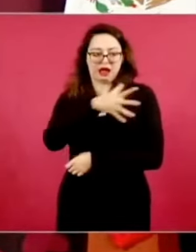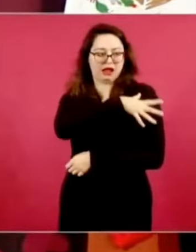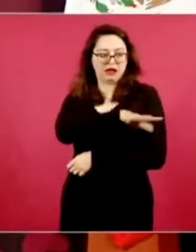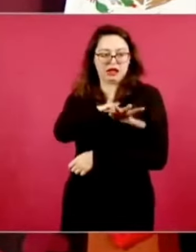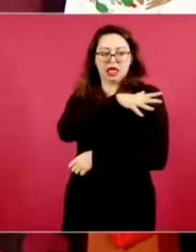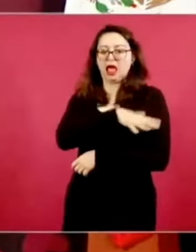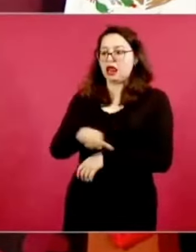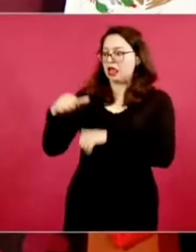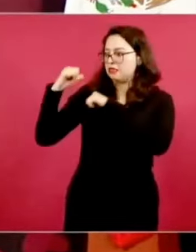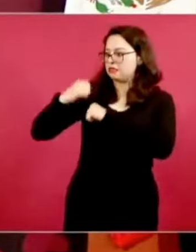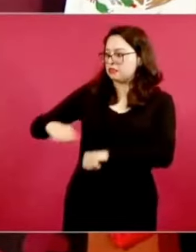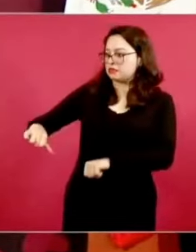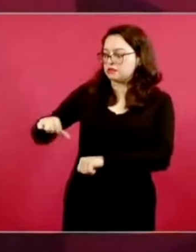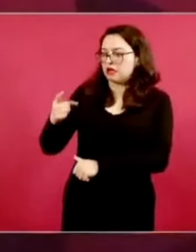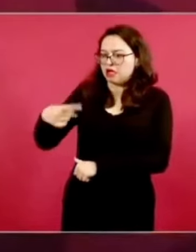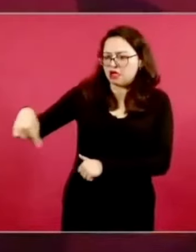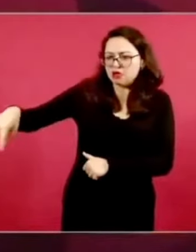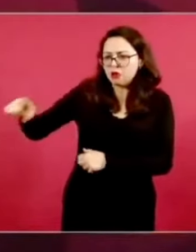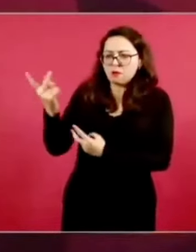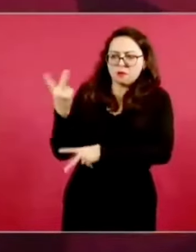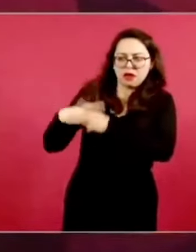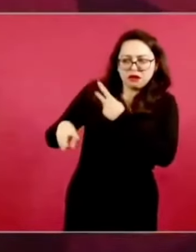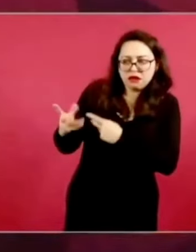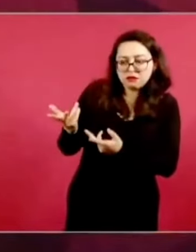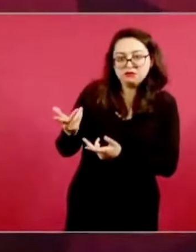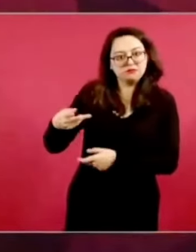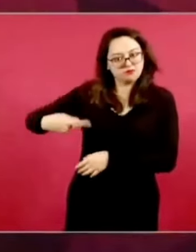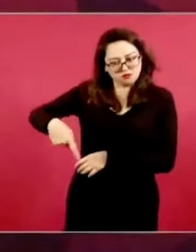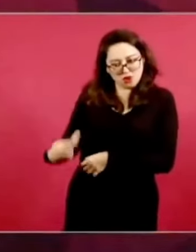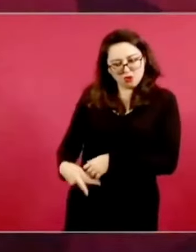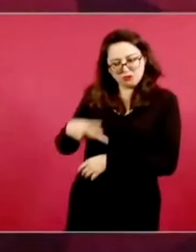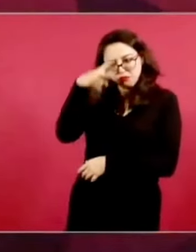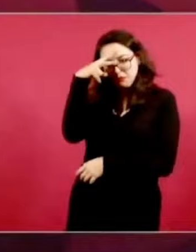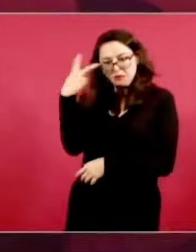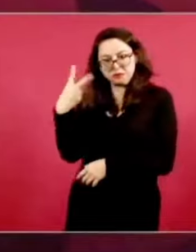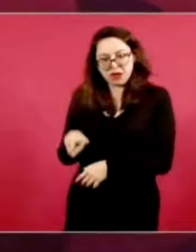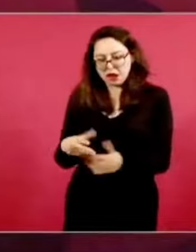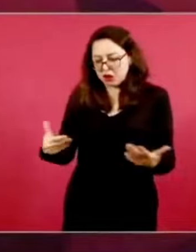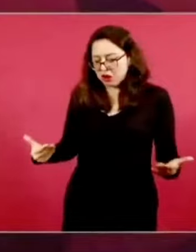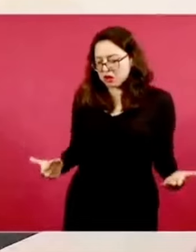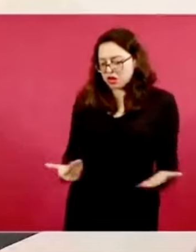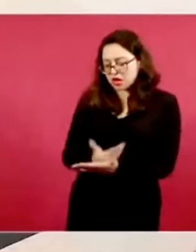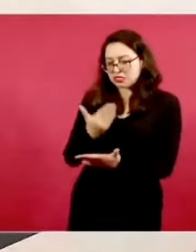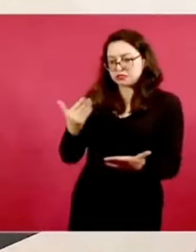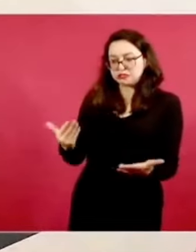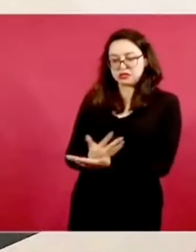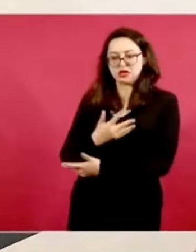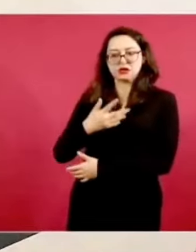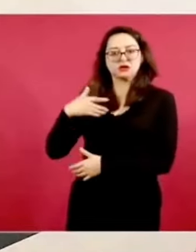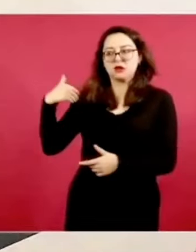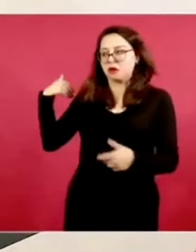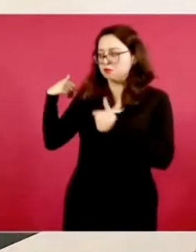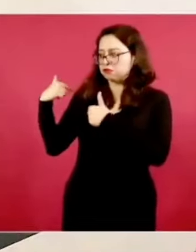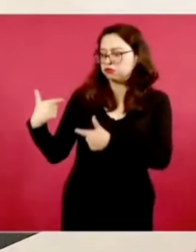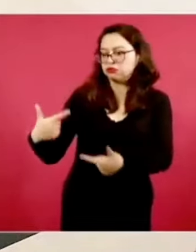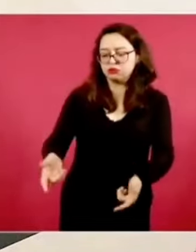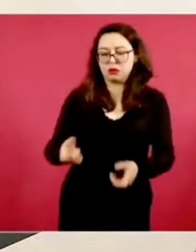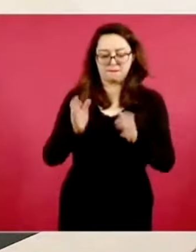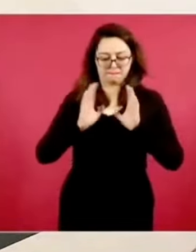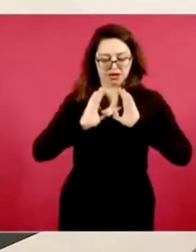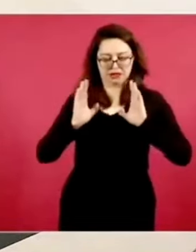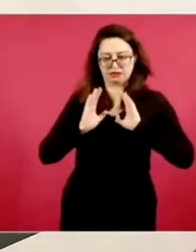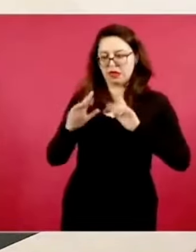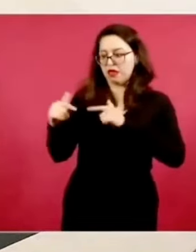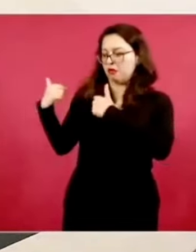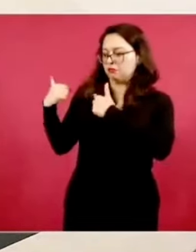surgen de nuestro pueblo, son hijos de militares, de marinos, de comerciantes,